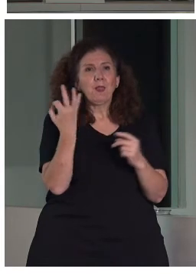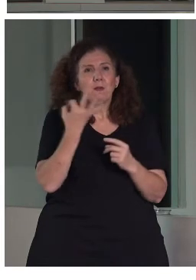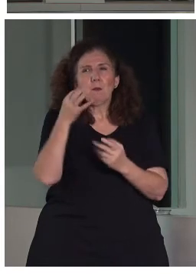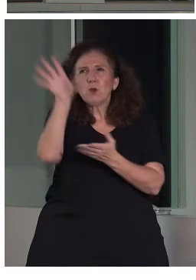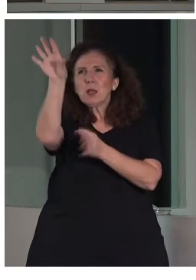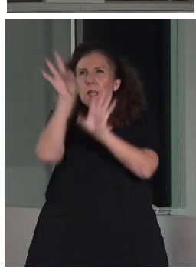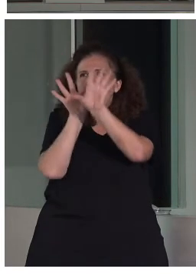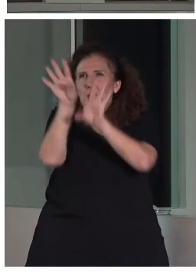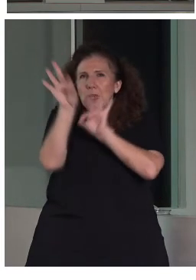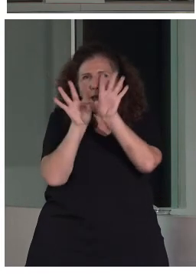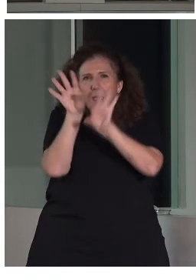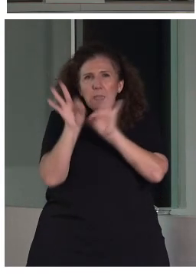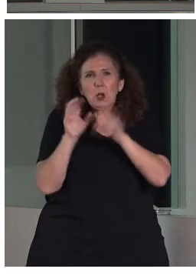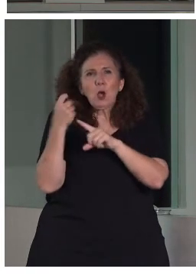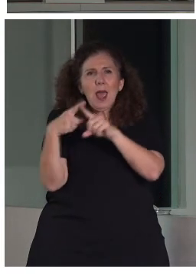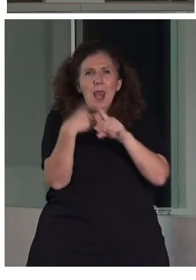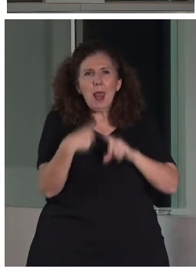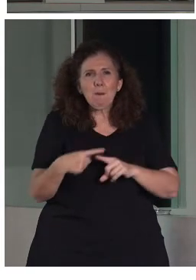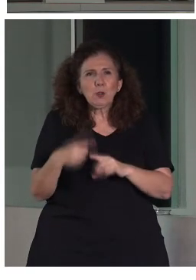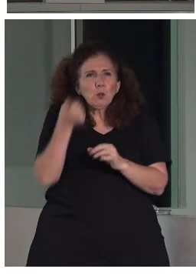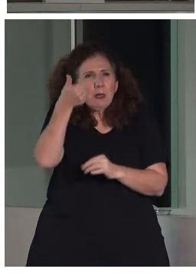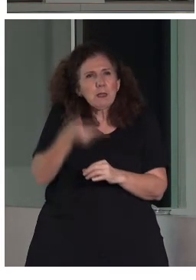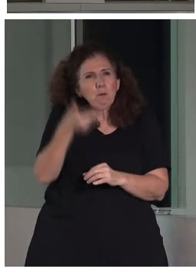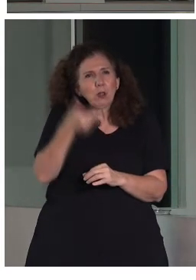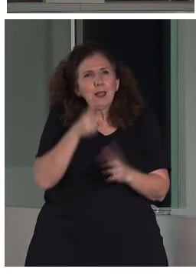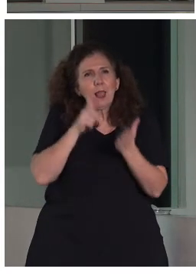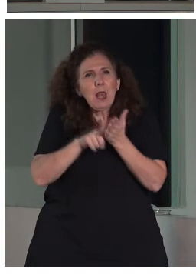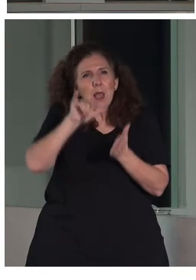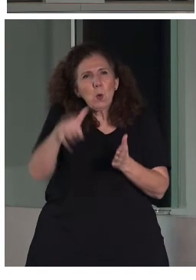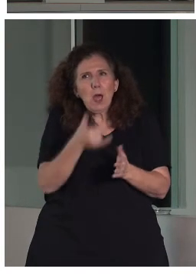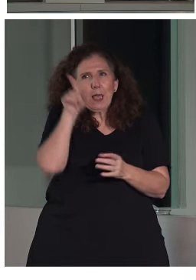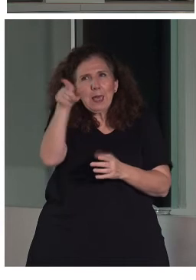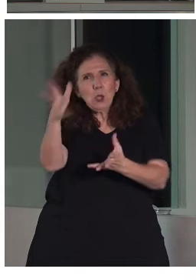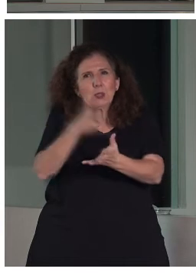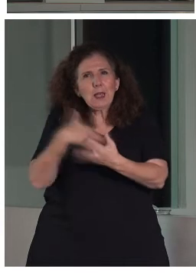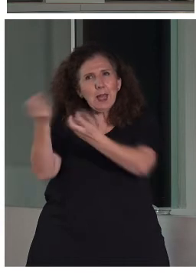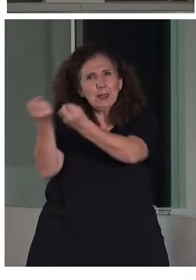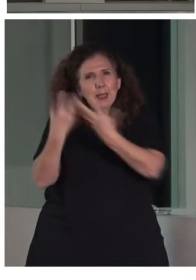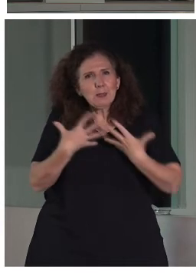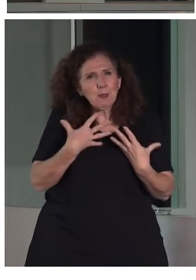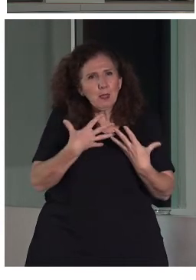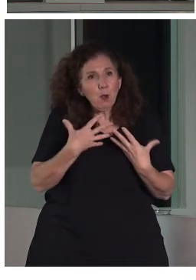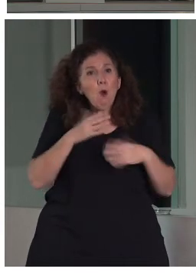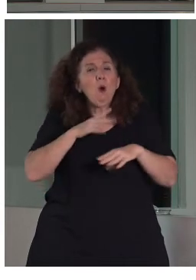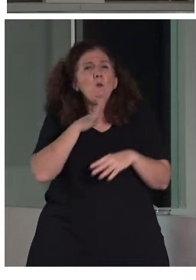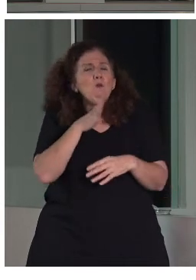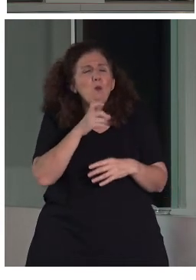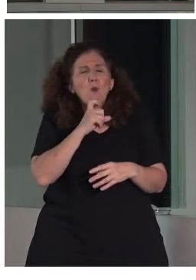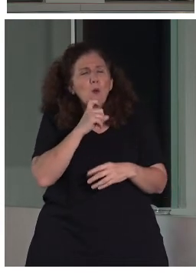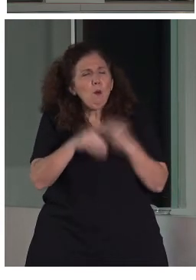los elementos fundamentales del lenguaje que querían transmitir estos dos arquitectos, cómo hacían ellos sus edificios y por qué.